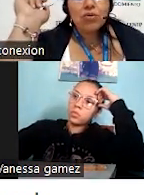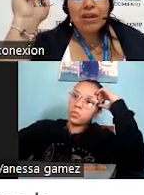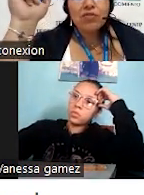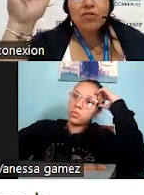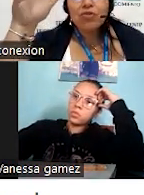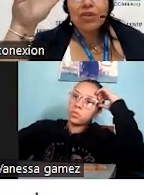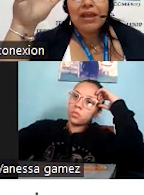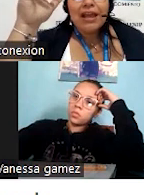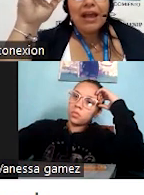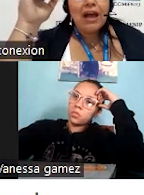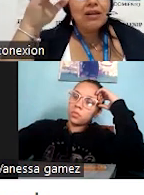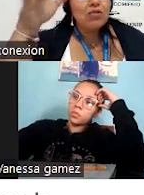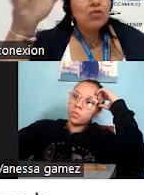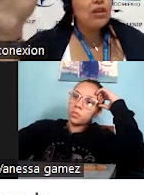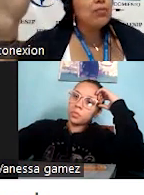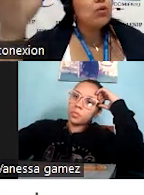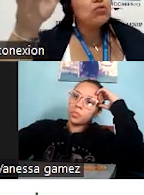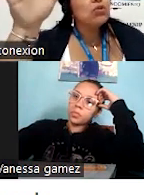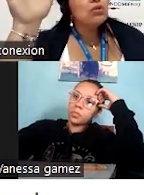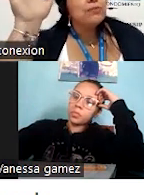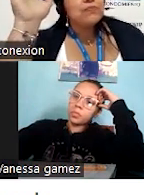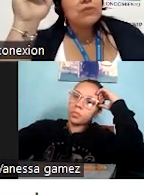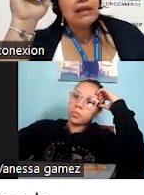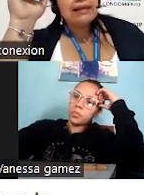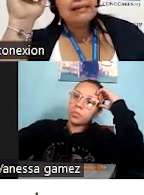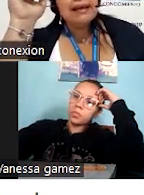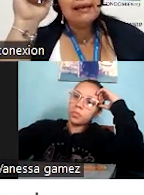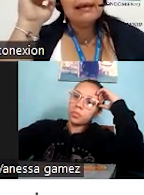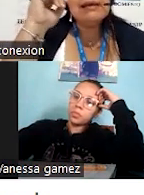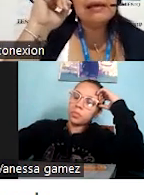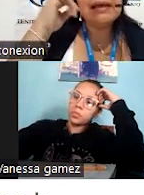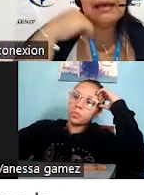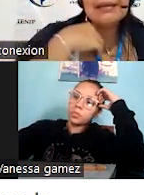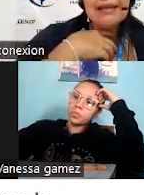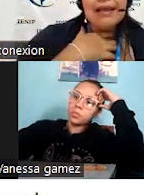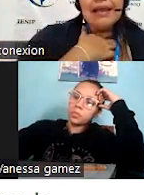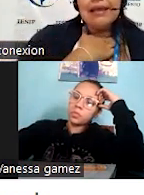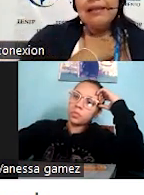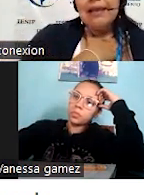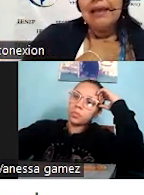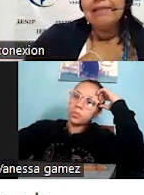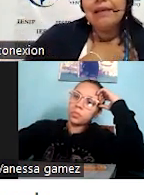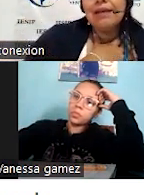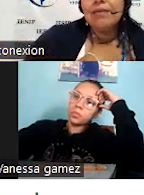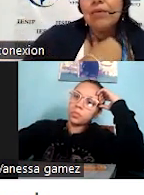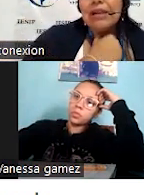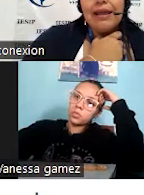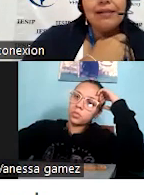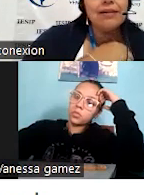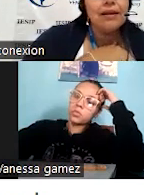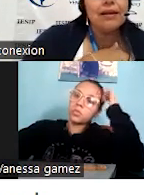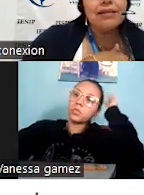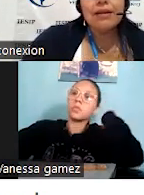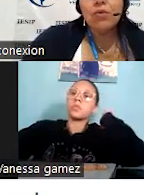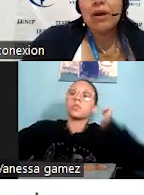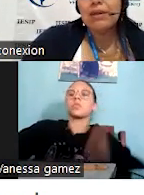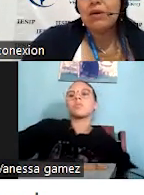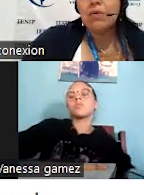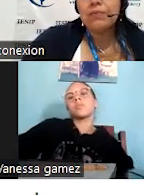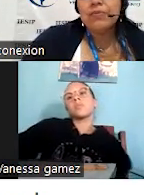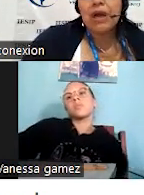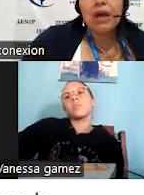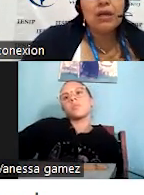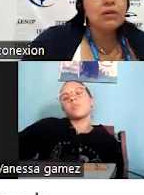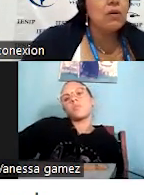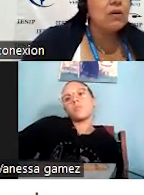día, y todo eso. Entonces, ay, entonces de pronto, este, ese, este, ese cliente tiene un